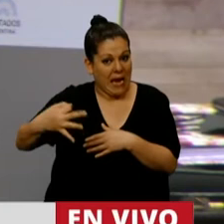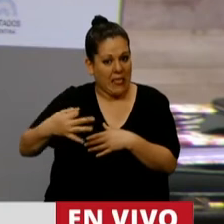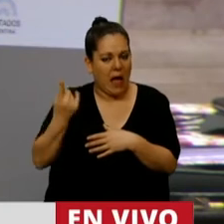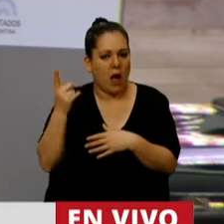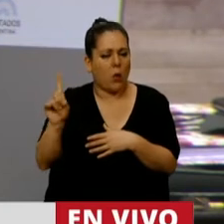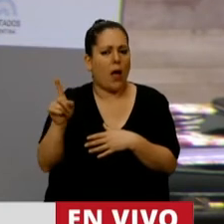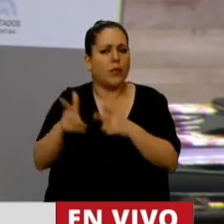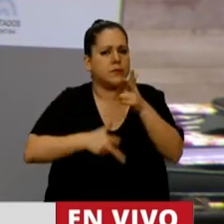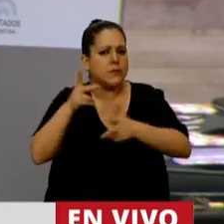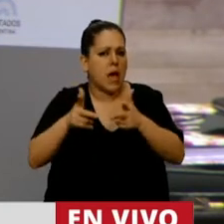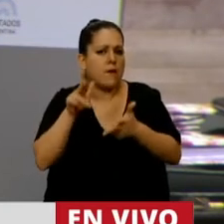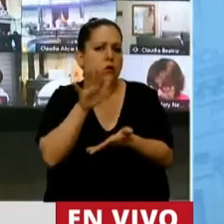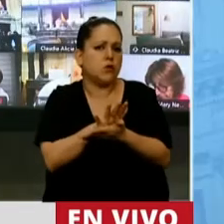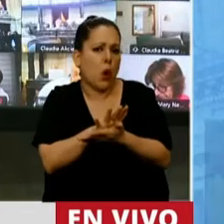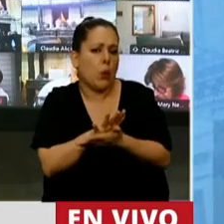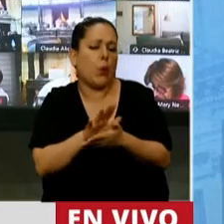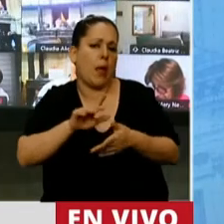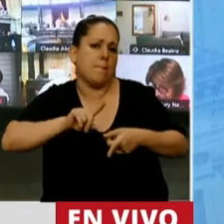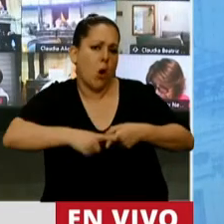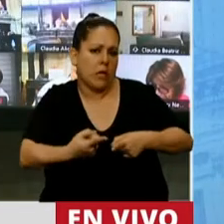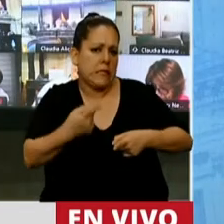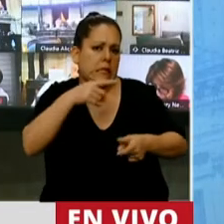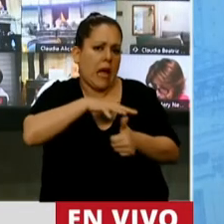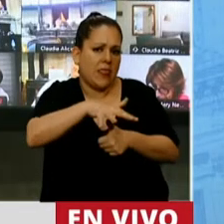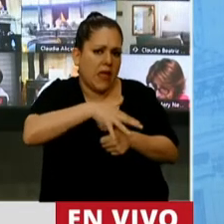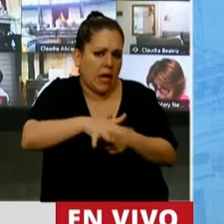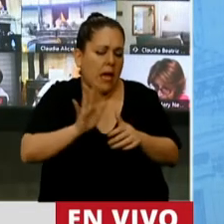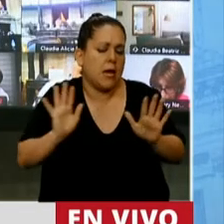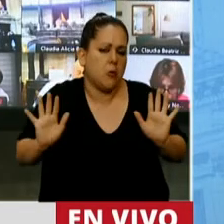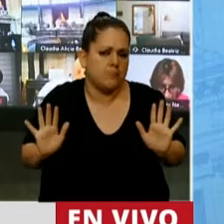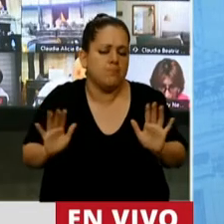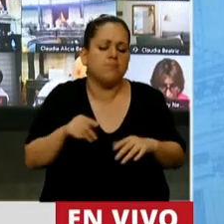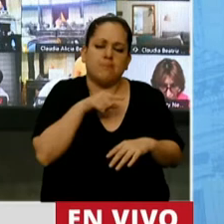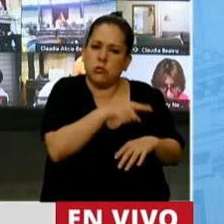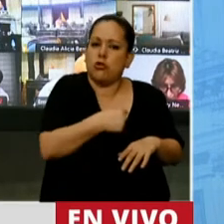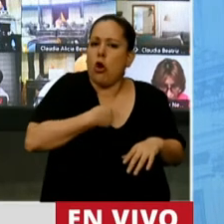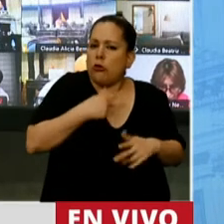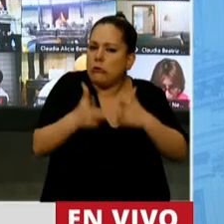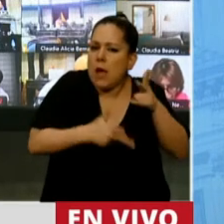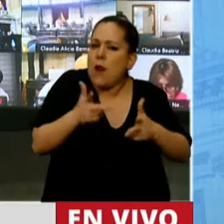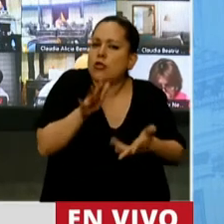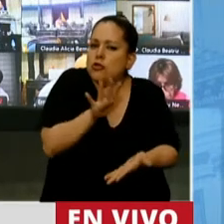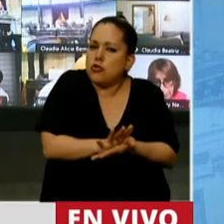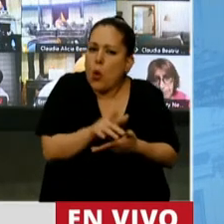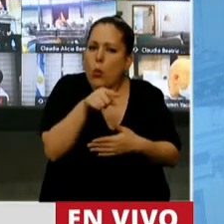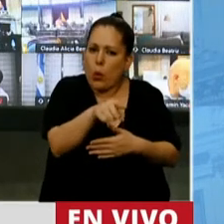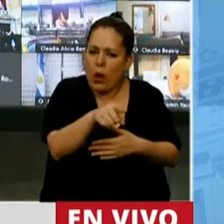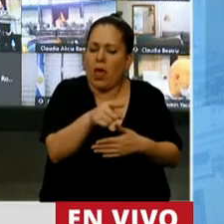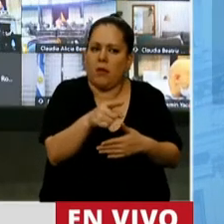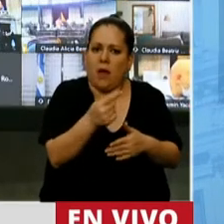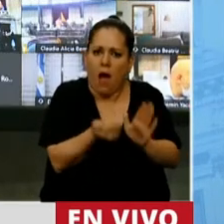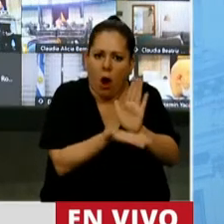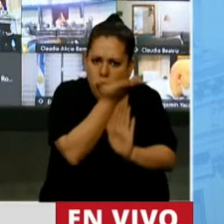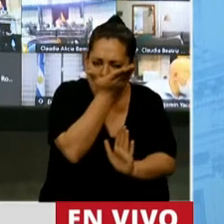plantea esto de las políticas de género y hasta con cierto desdén, yo estoy hablando de estos números, de estos aumentos,